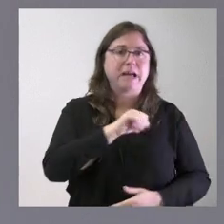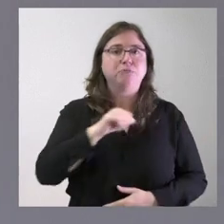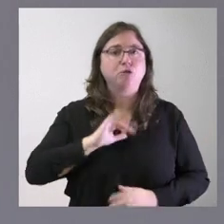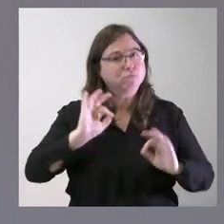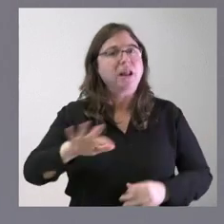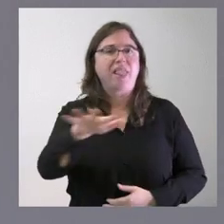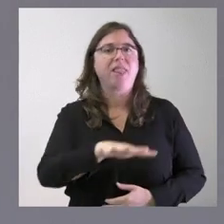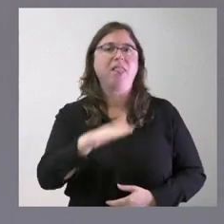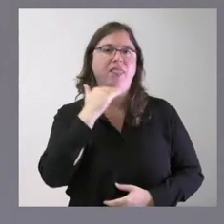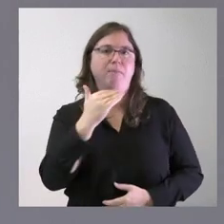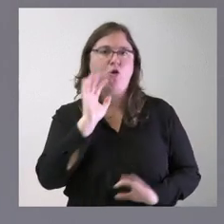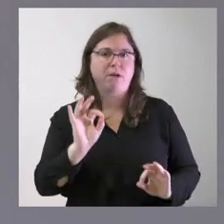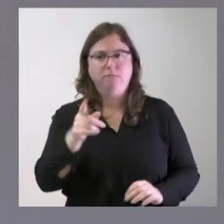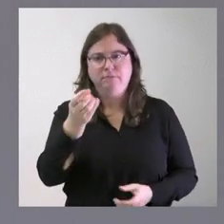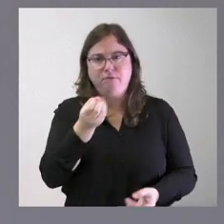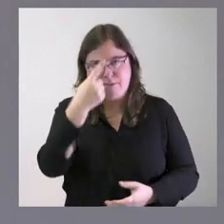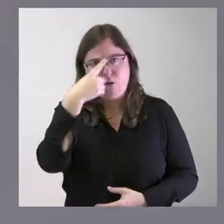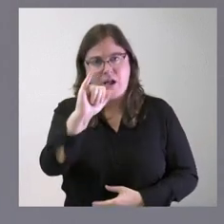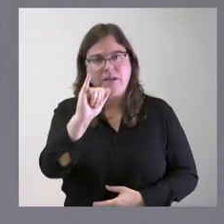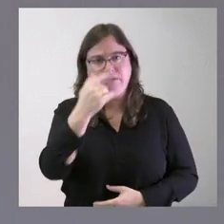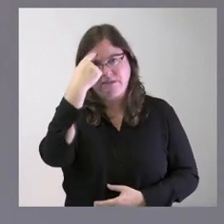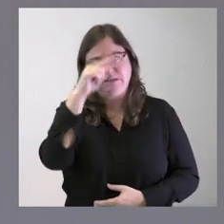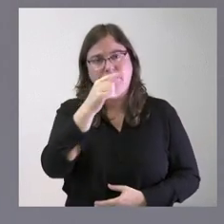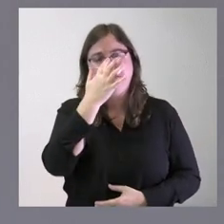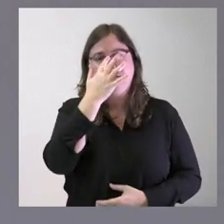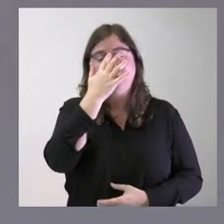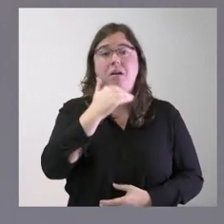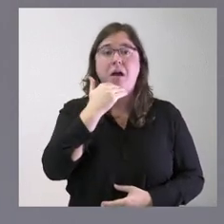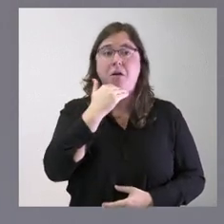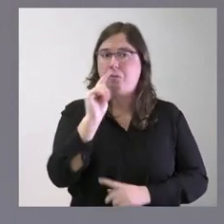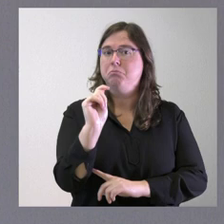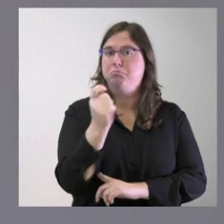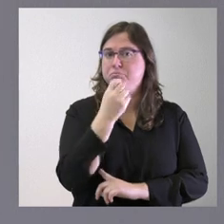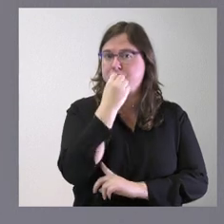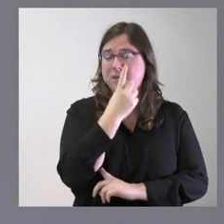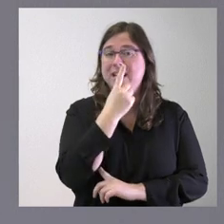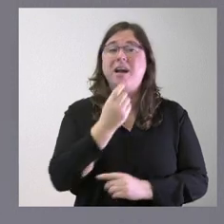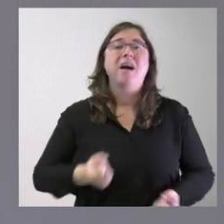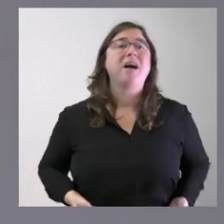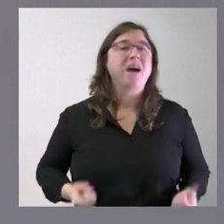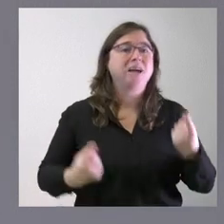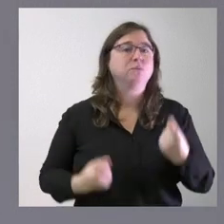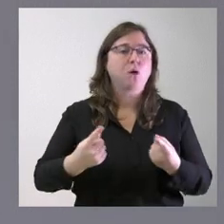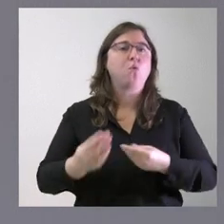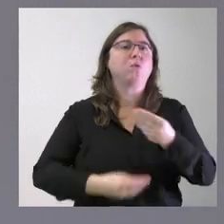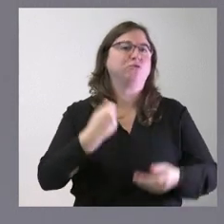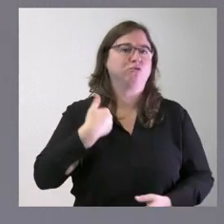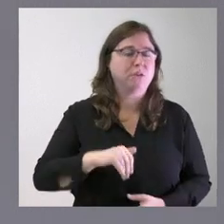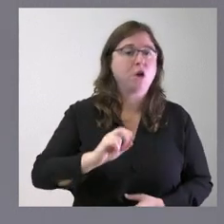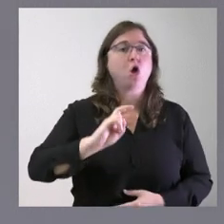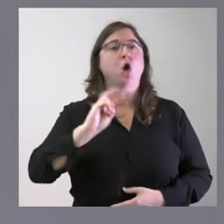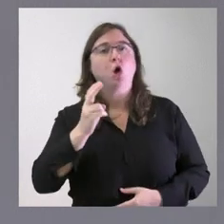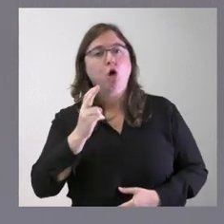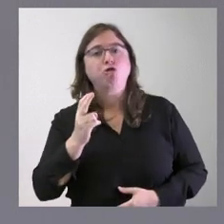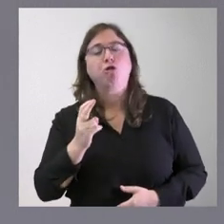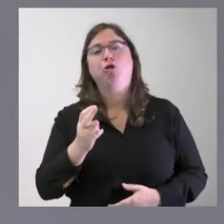creo que la información la tienen ustedes y creo que es una actuación exitosa algunos de los gastos se han realizado ya y otros se van a realizar durante